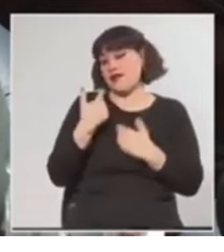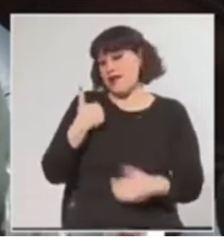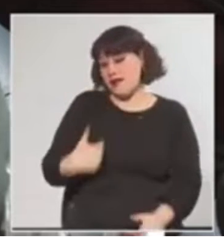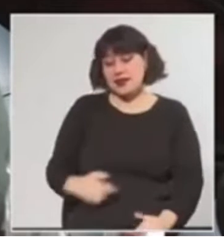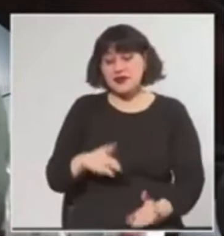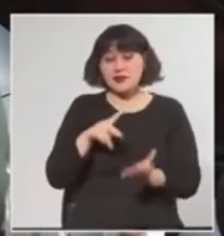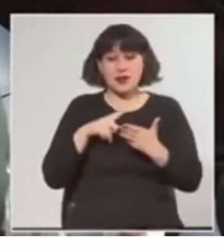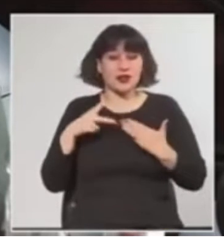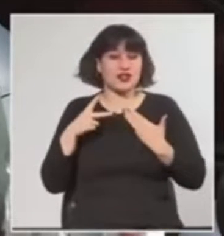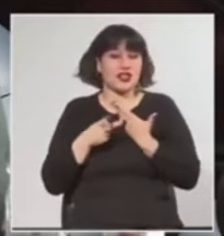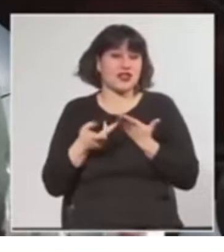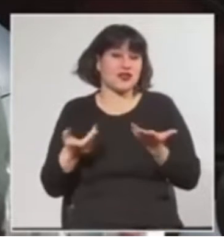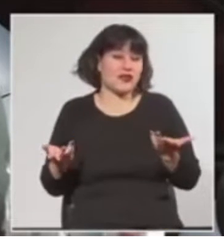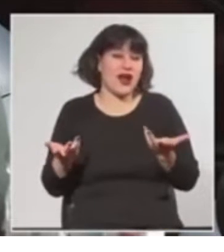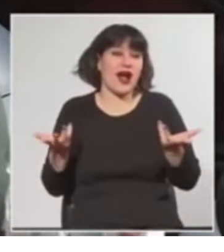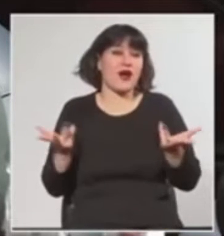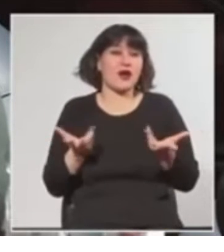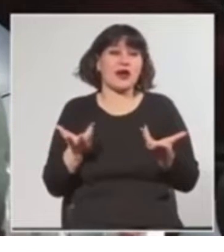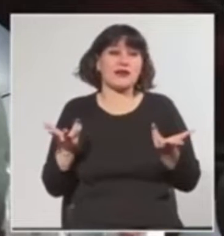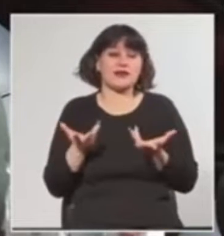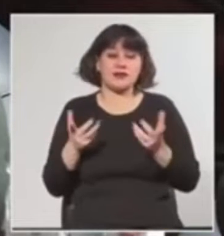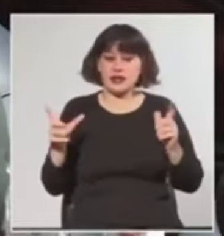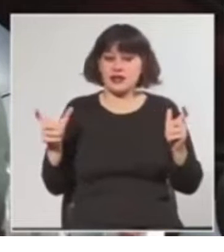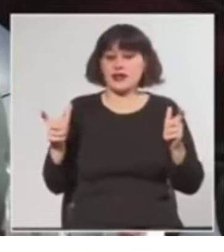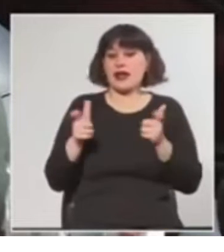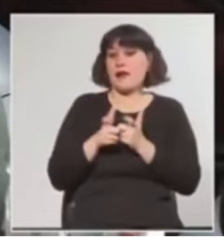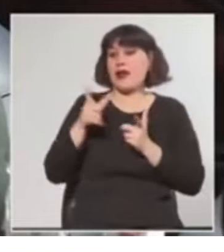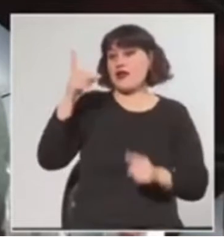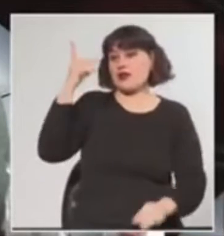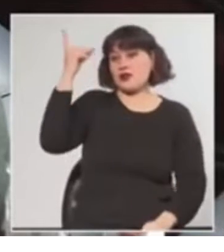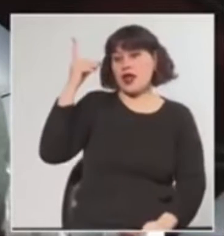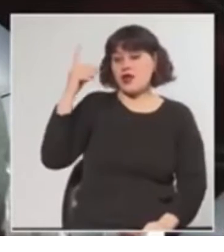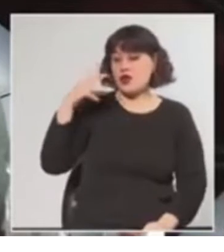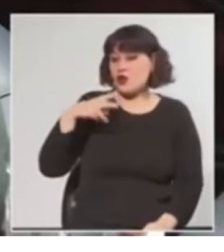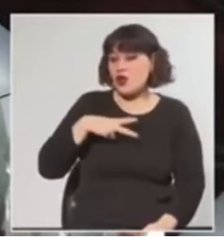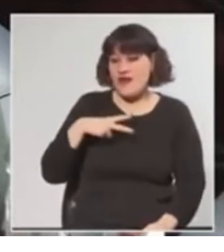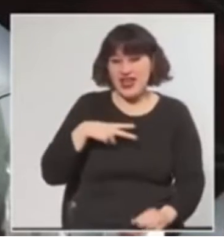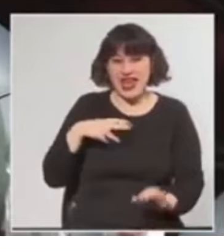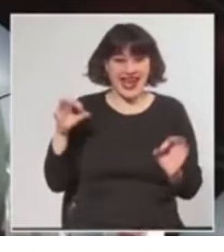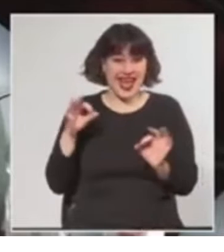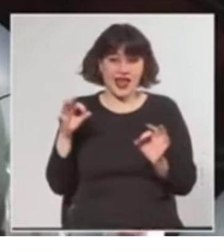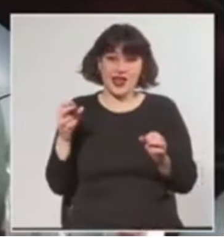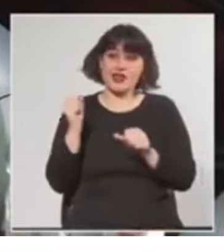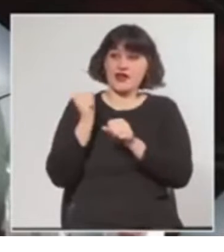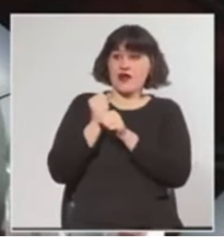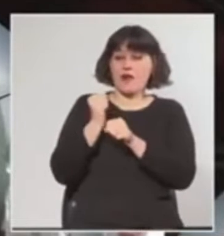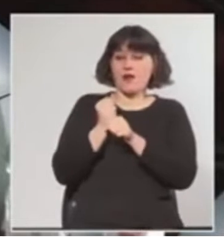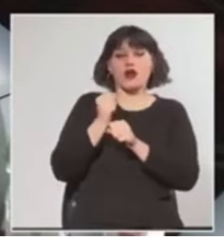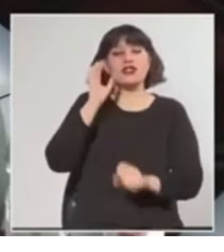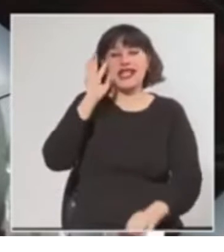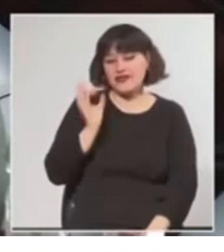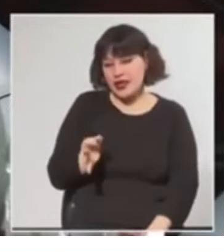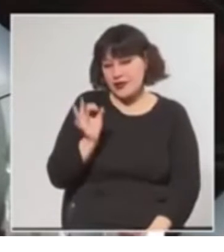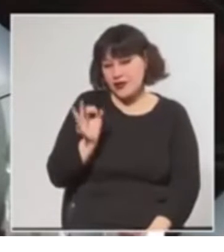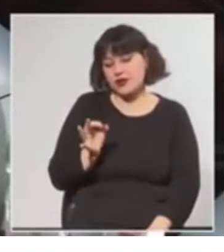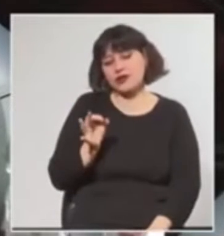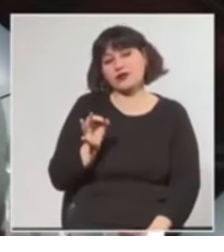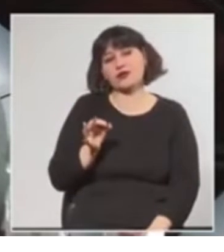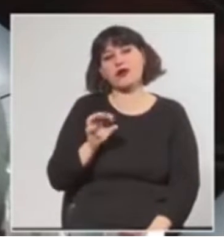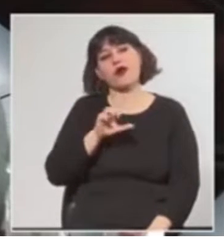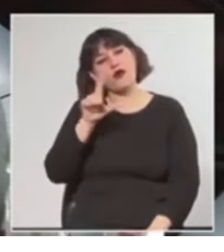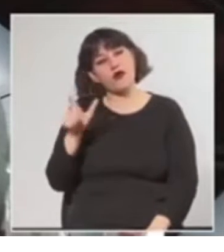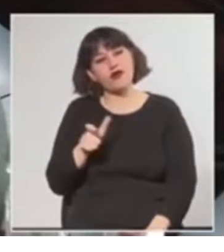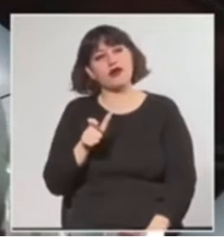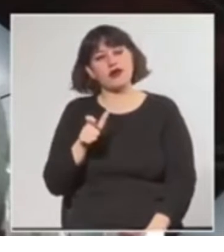proyecto se encuentra en la Cámara de Diputados y todavía no ha sido considerado por la misma, sabemos que hay, sin duda, un